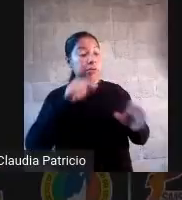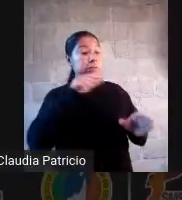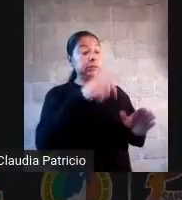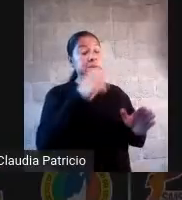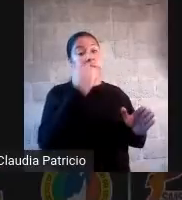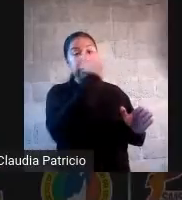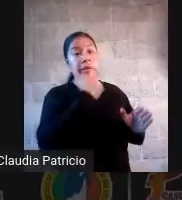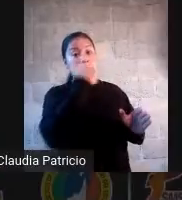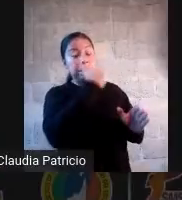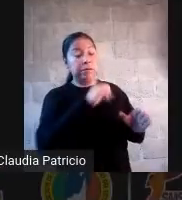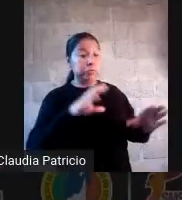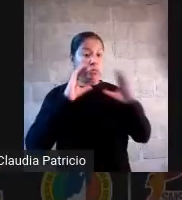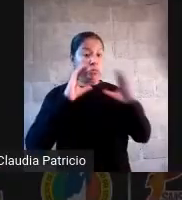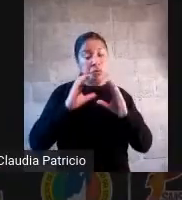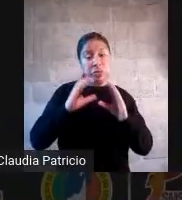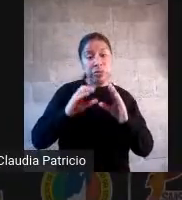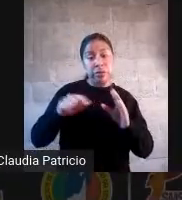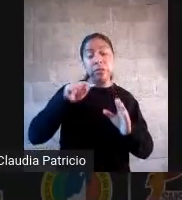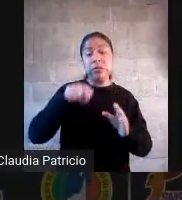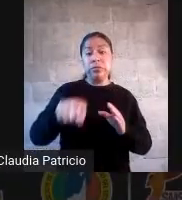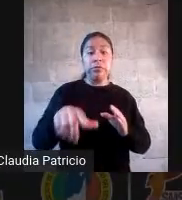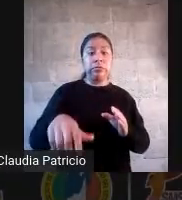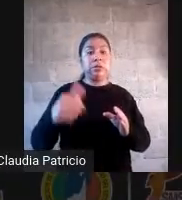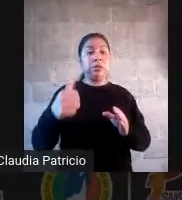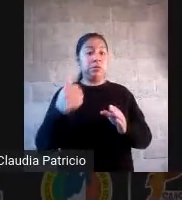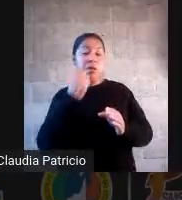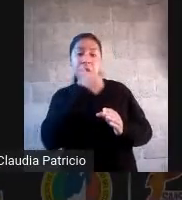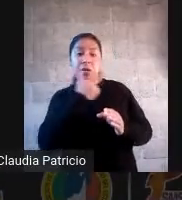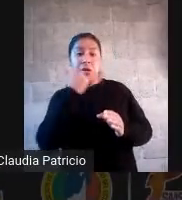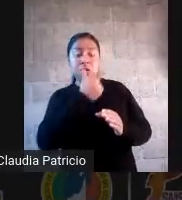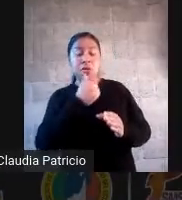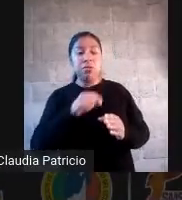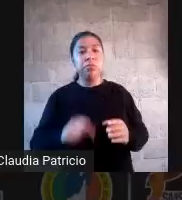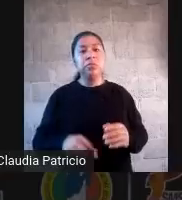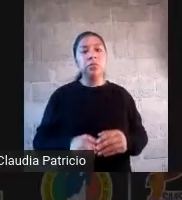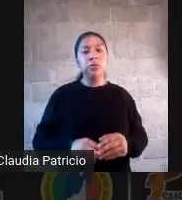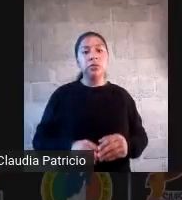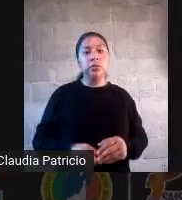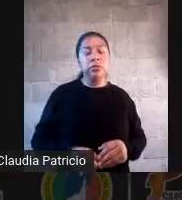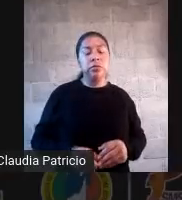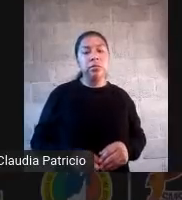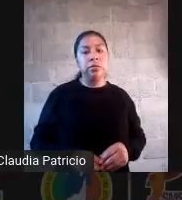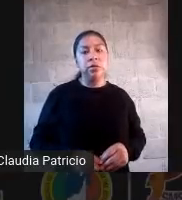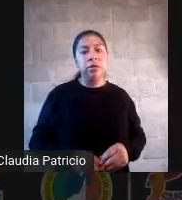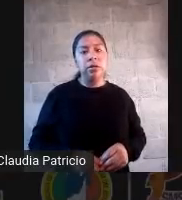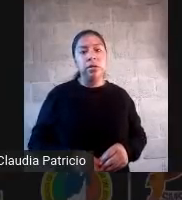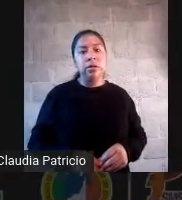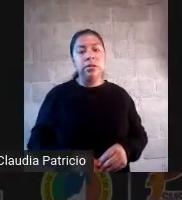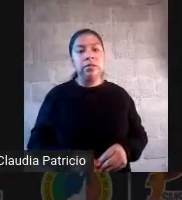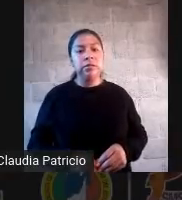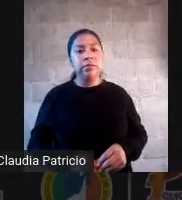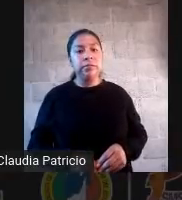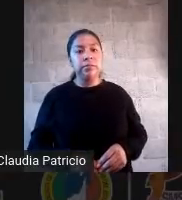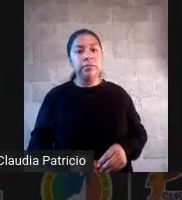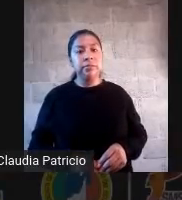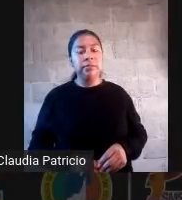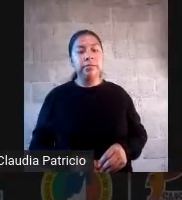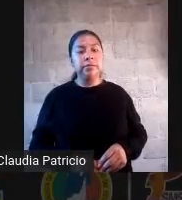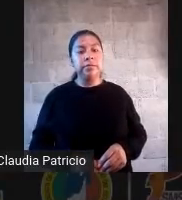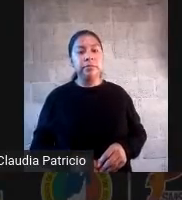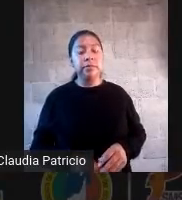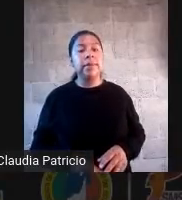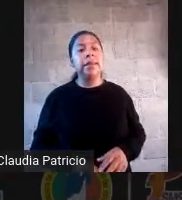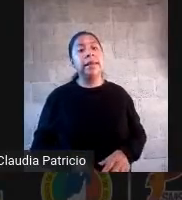y no se haya hecho nada para que este riesgo en el que está se resuelva. Voy a usar los resultados